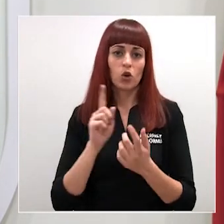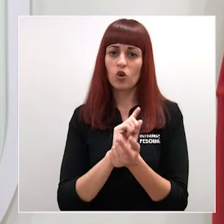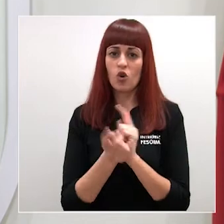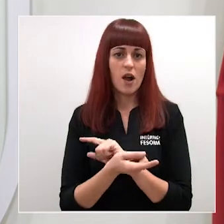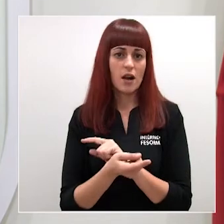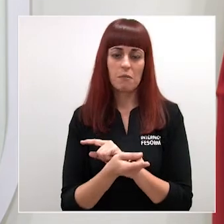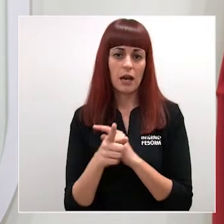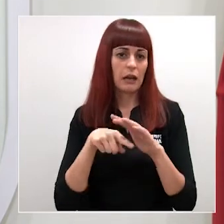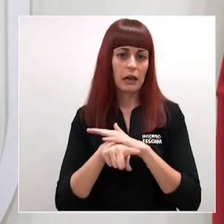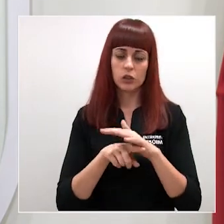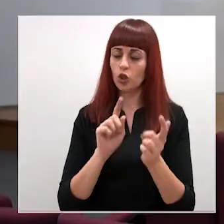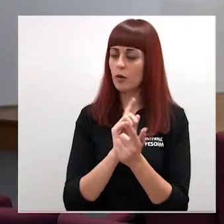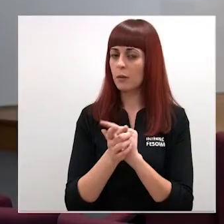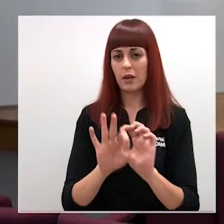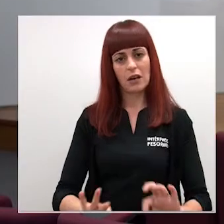caso esa tramitación